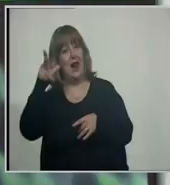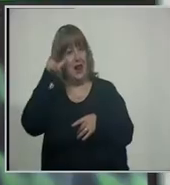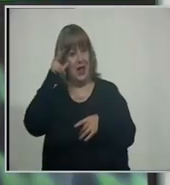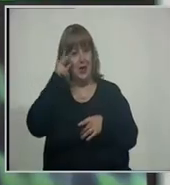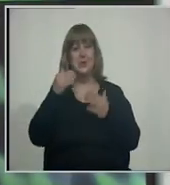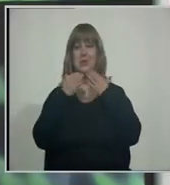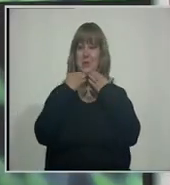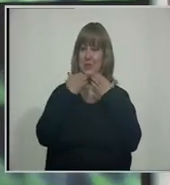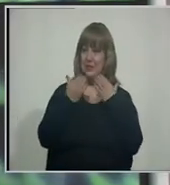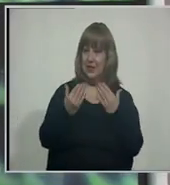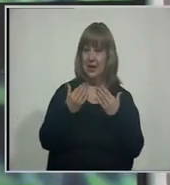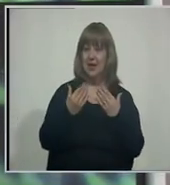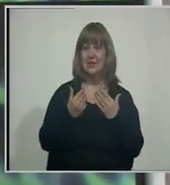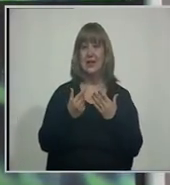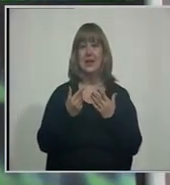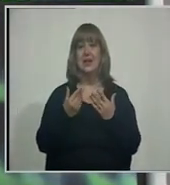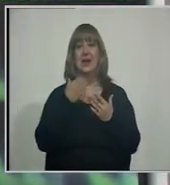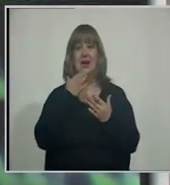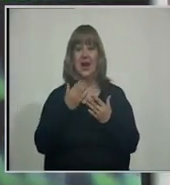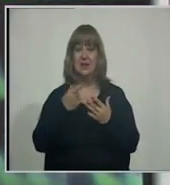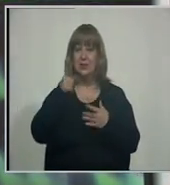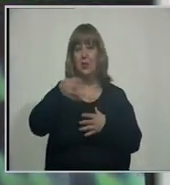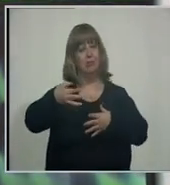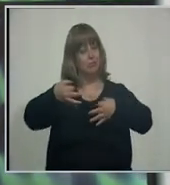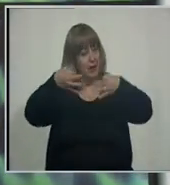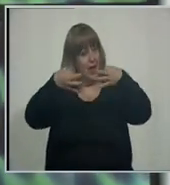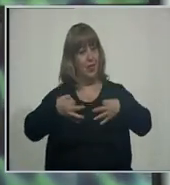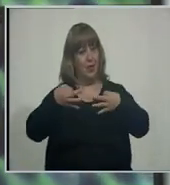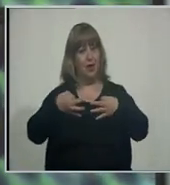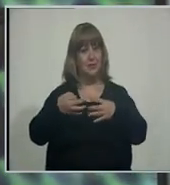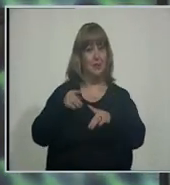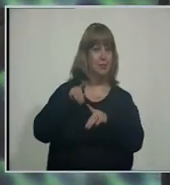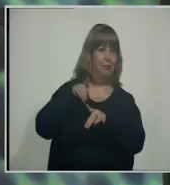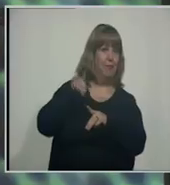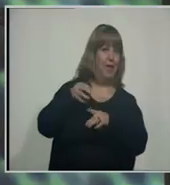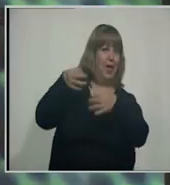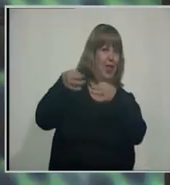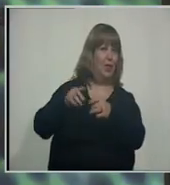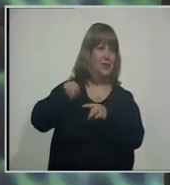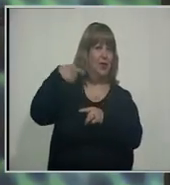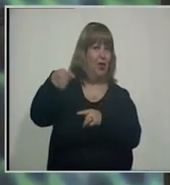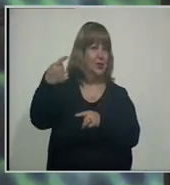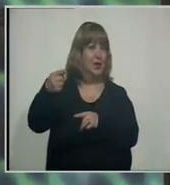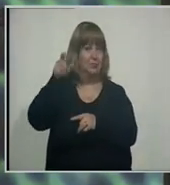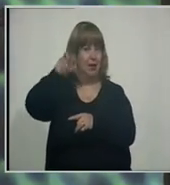Muchas gracias, muy amable y gracias por ser tan educada, cosa que no puedo decir de otras personas.